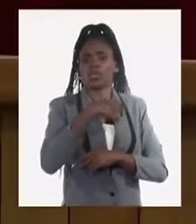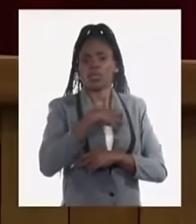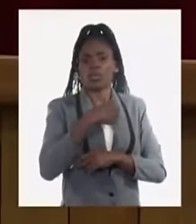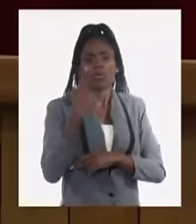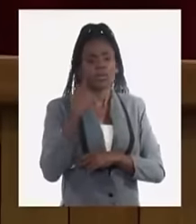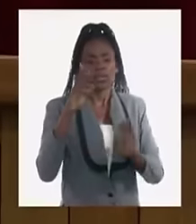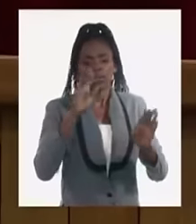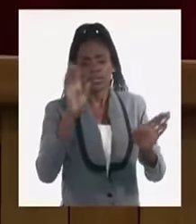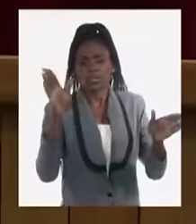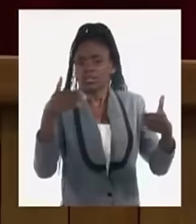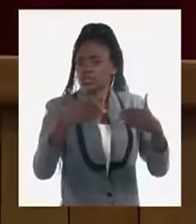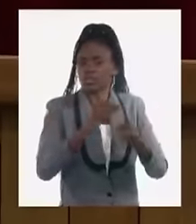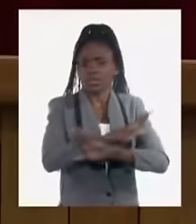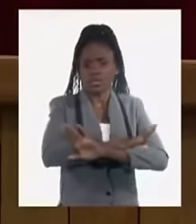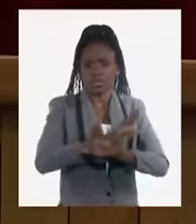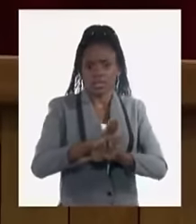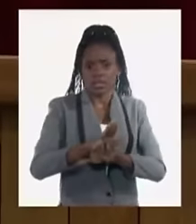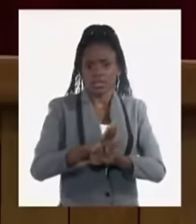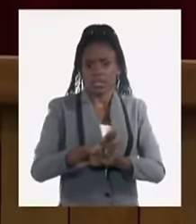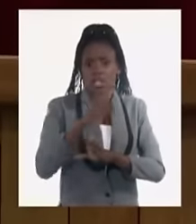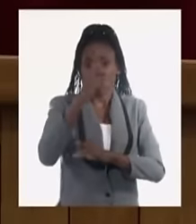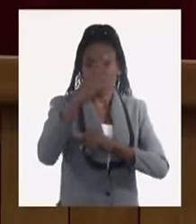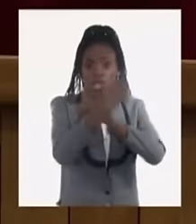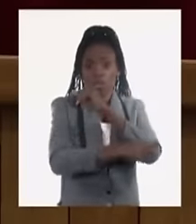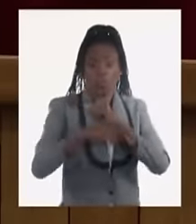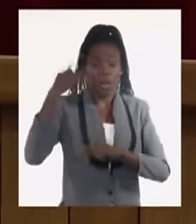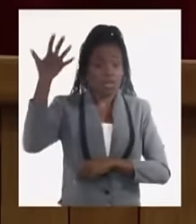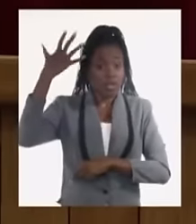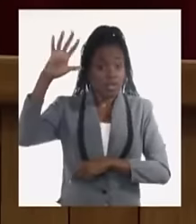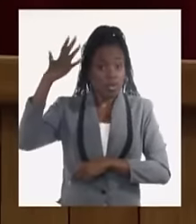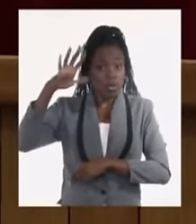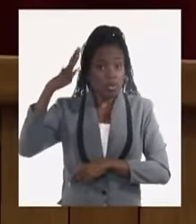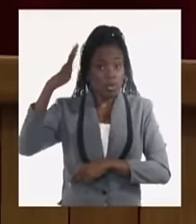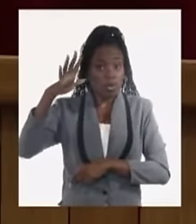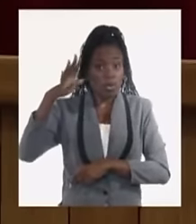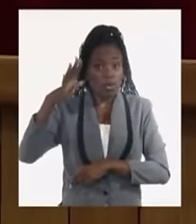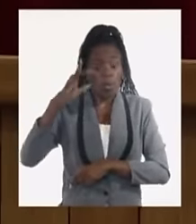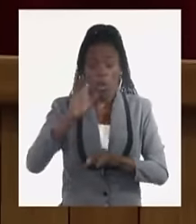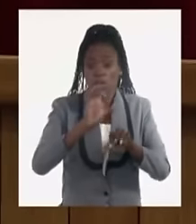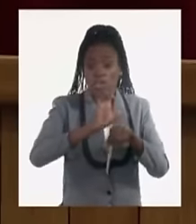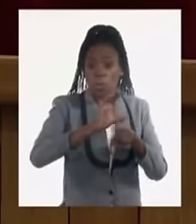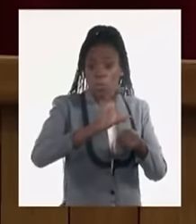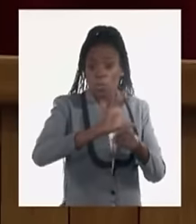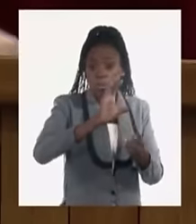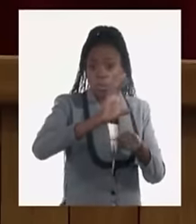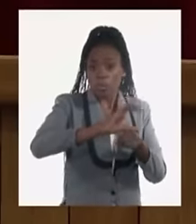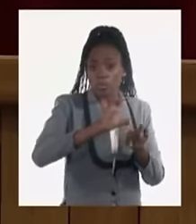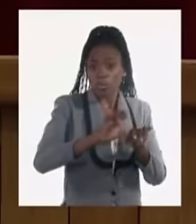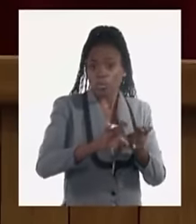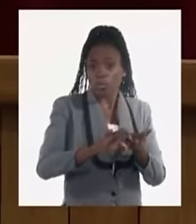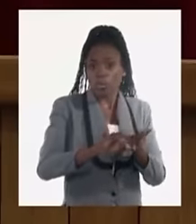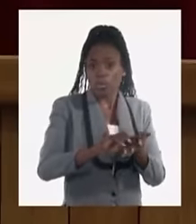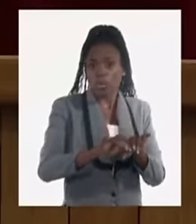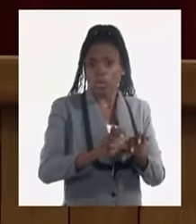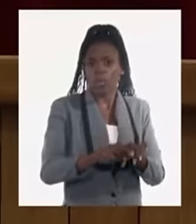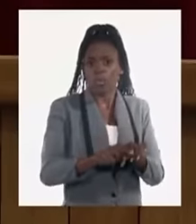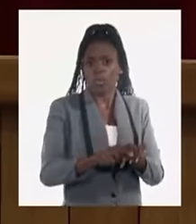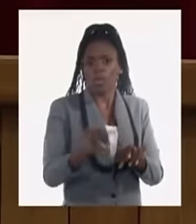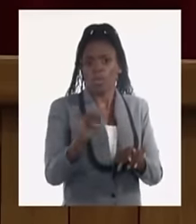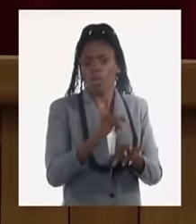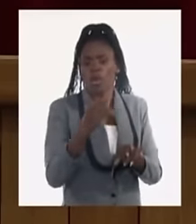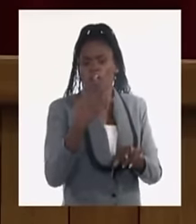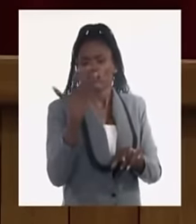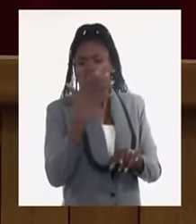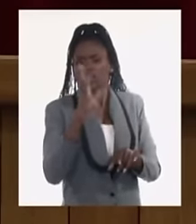ponerle fin que desde un país en el extranjero y desde una computadora se esté proyectando cuál es la tasa de